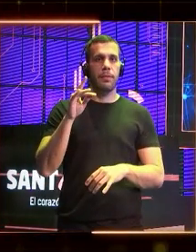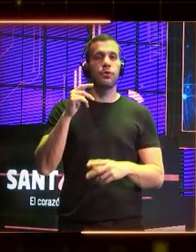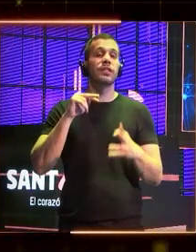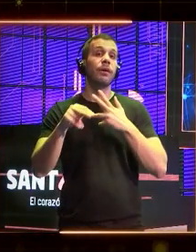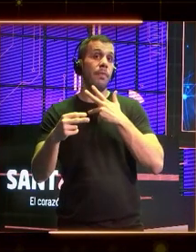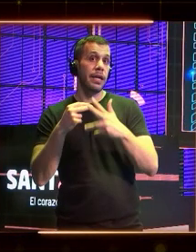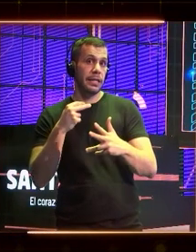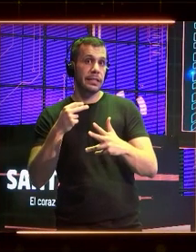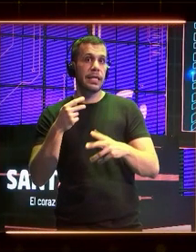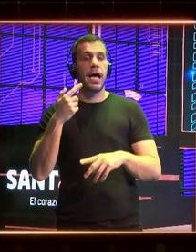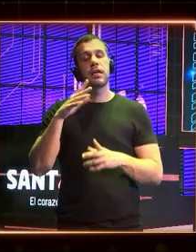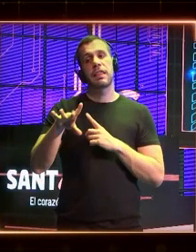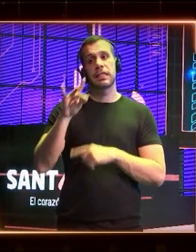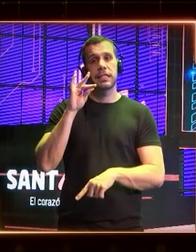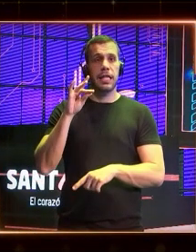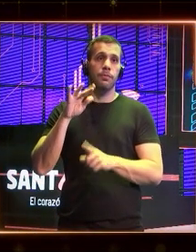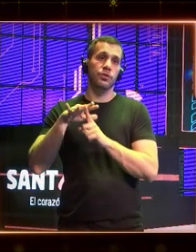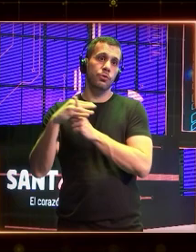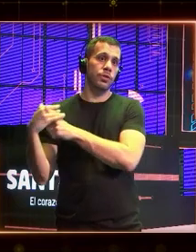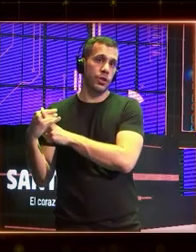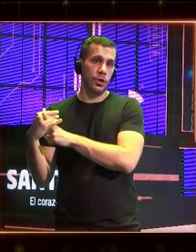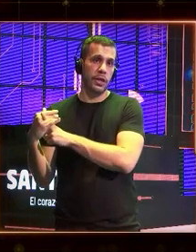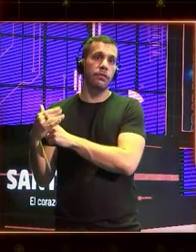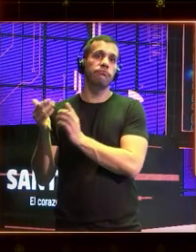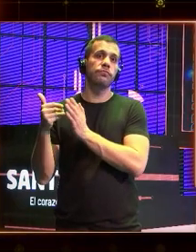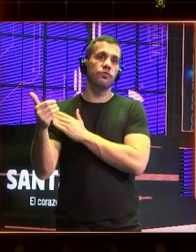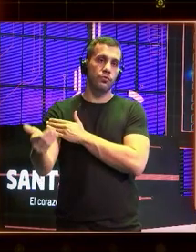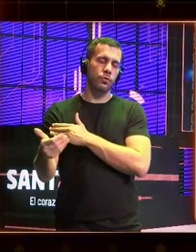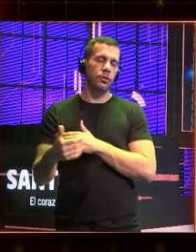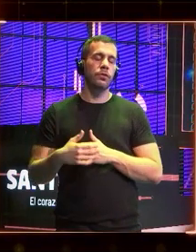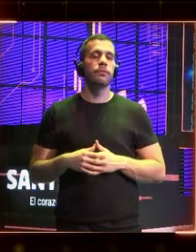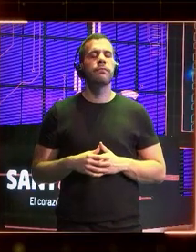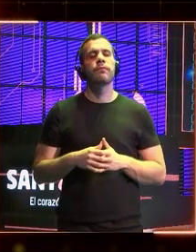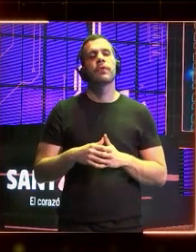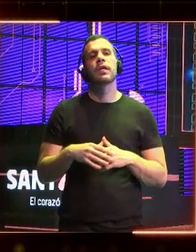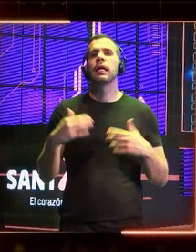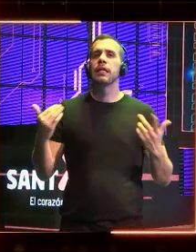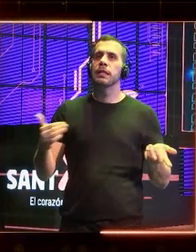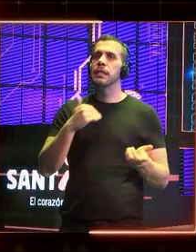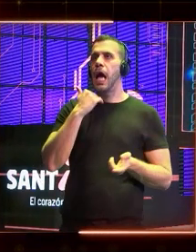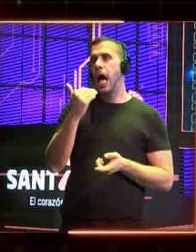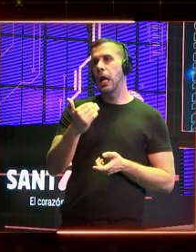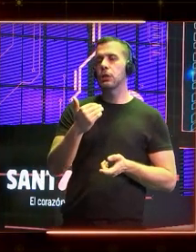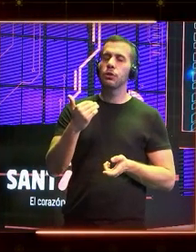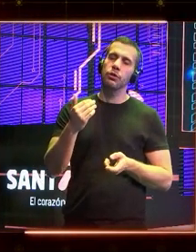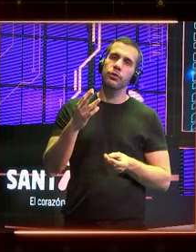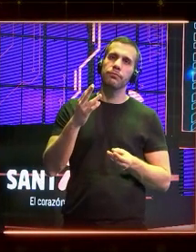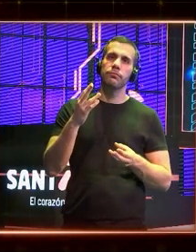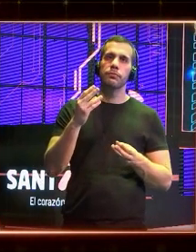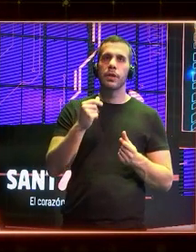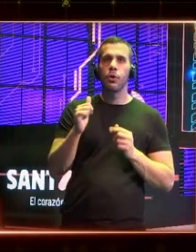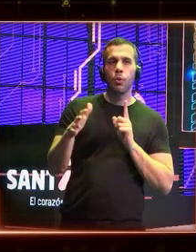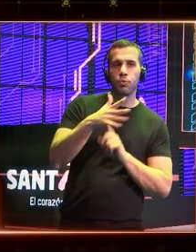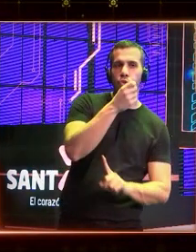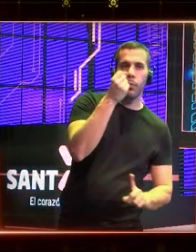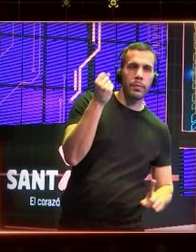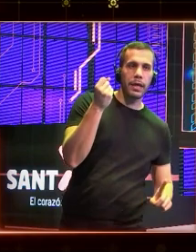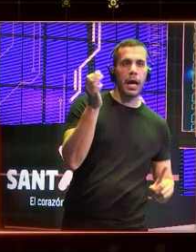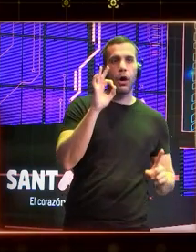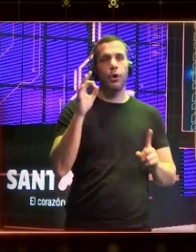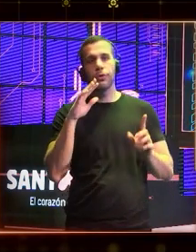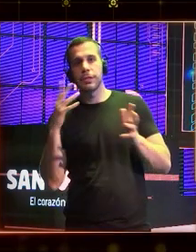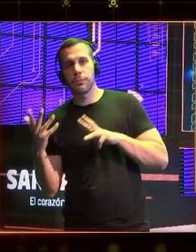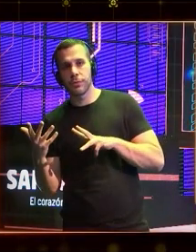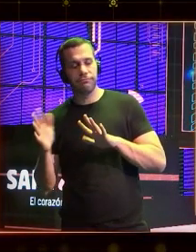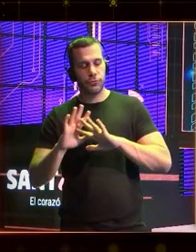queremos que ocurra o no. Por tanto, lo que de cara al futuro no es ni una visión distópica ni una visión utópica. El